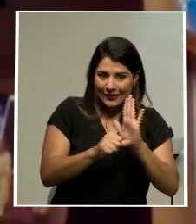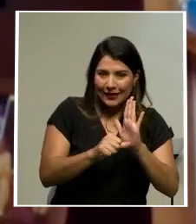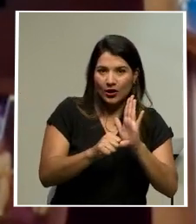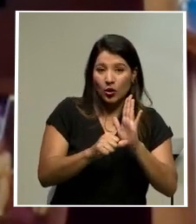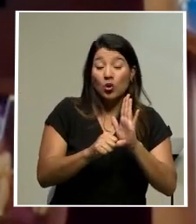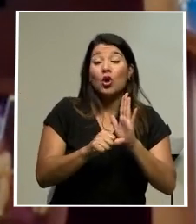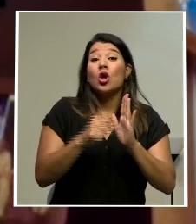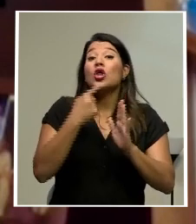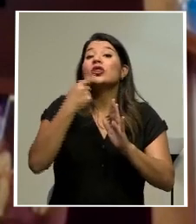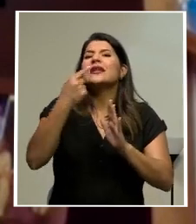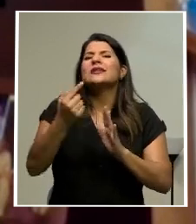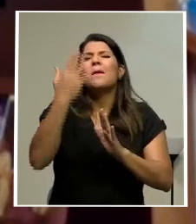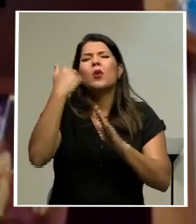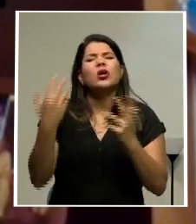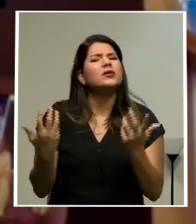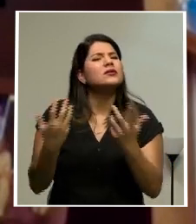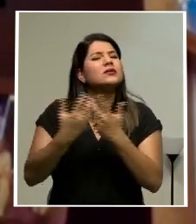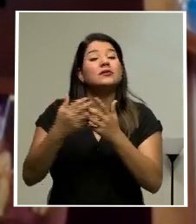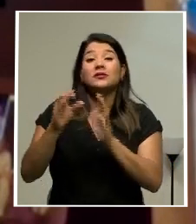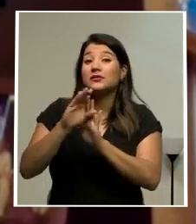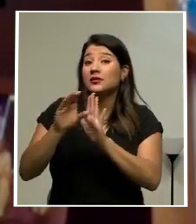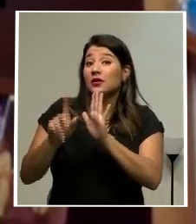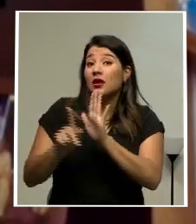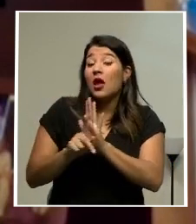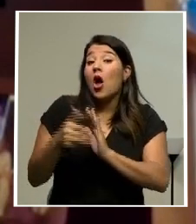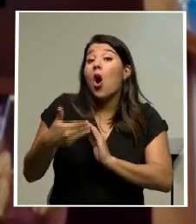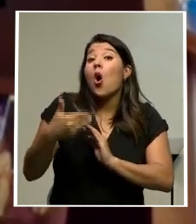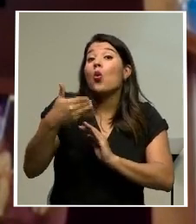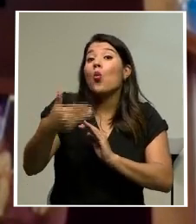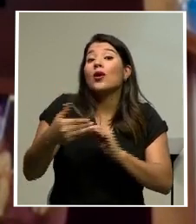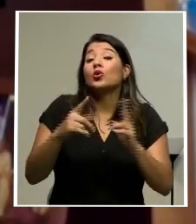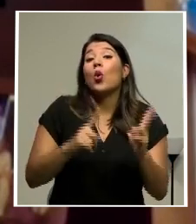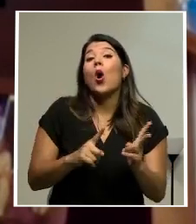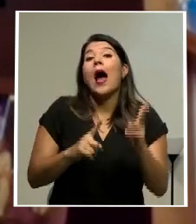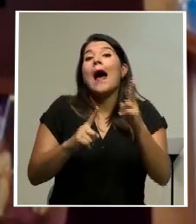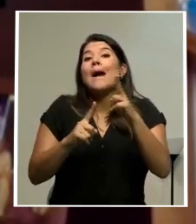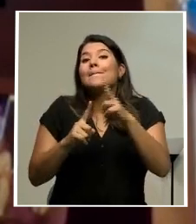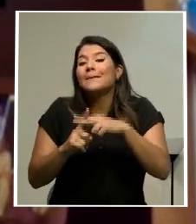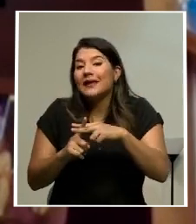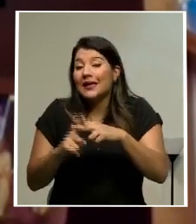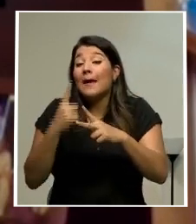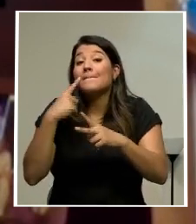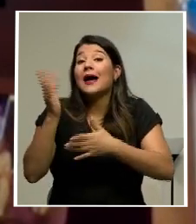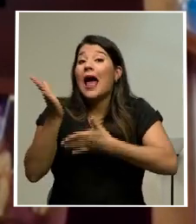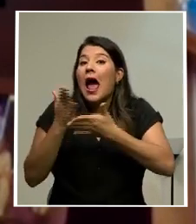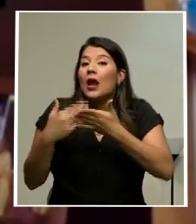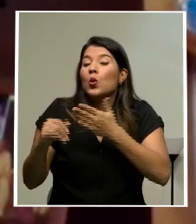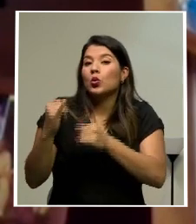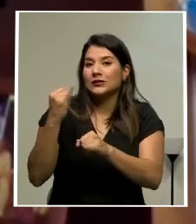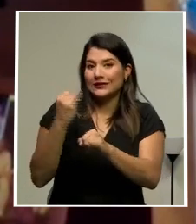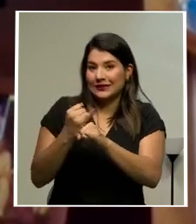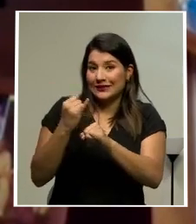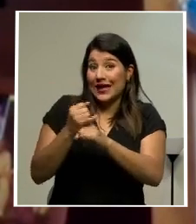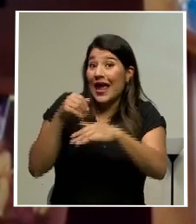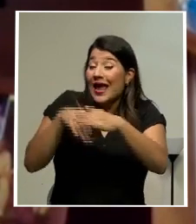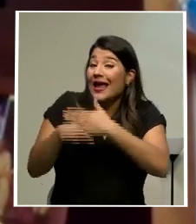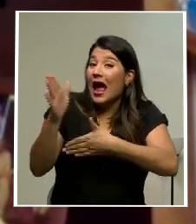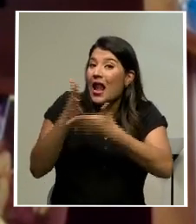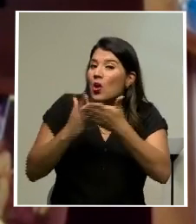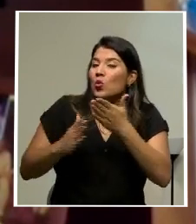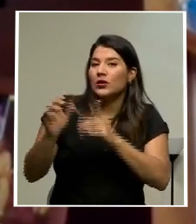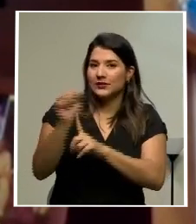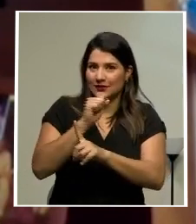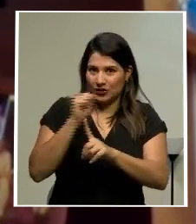inconstitucional cuando se aplique a determinadas instituciones en determinadas circunstancias.